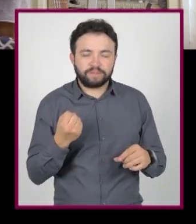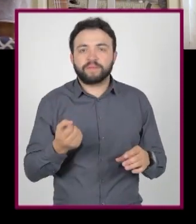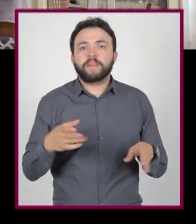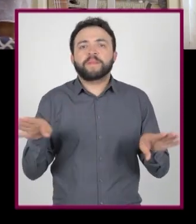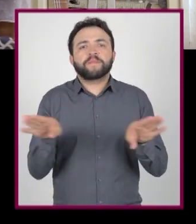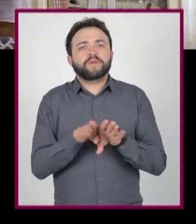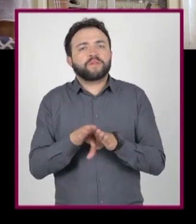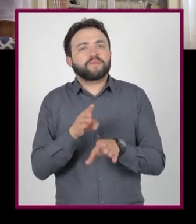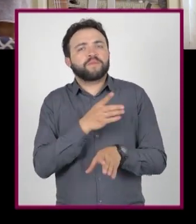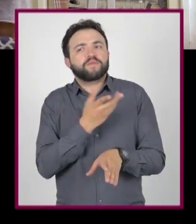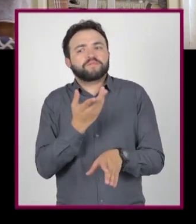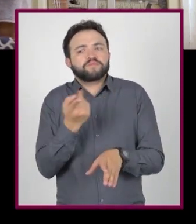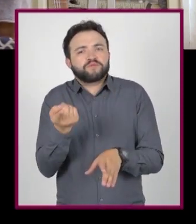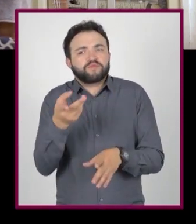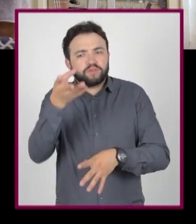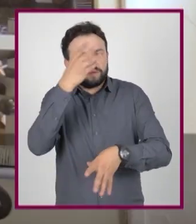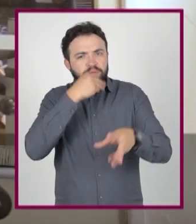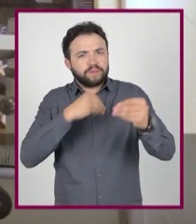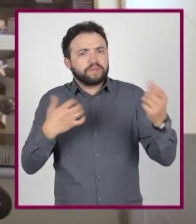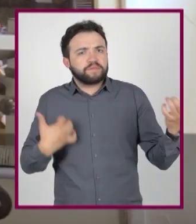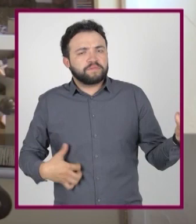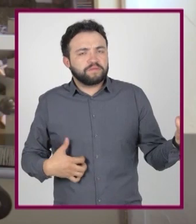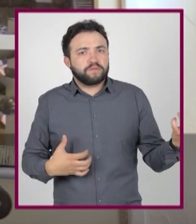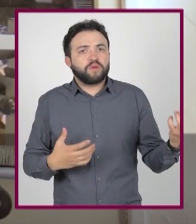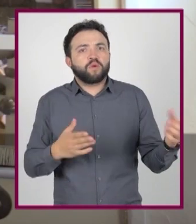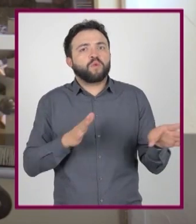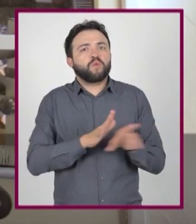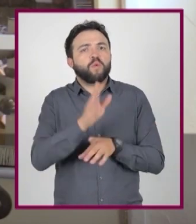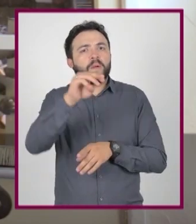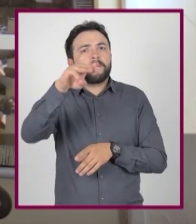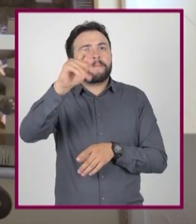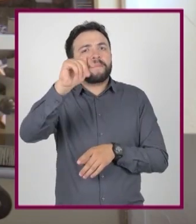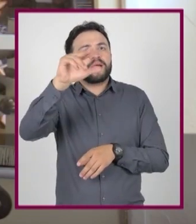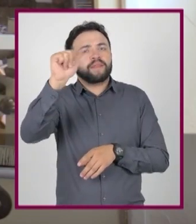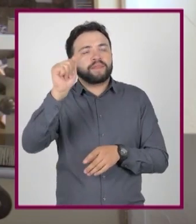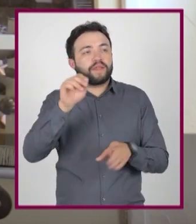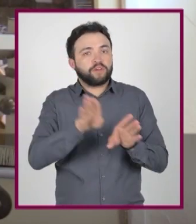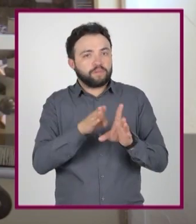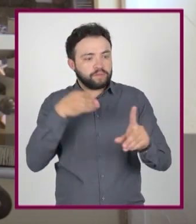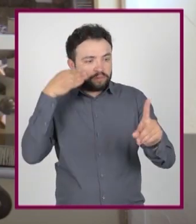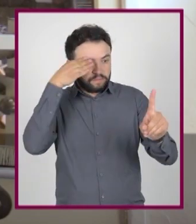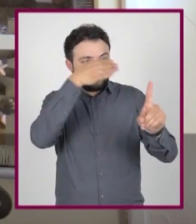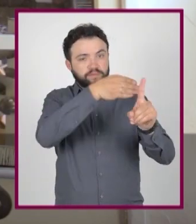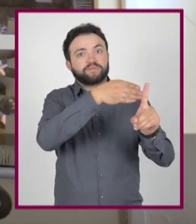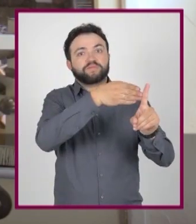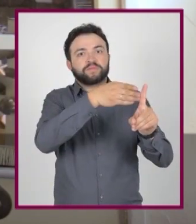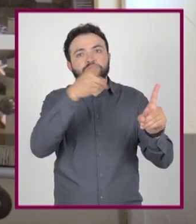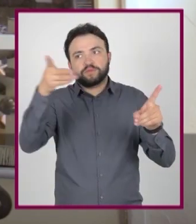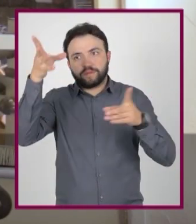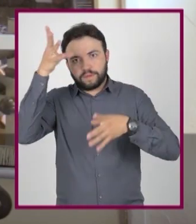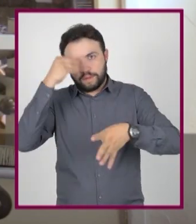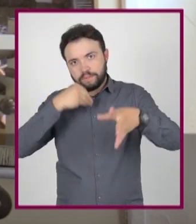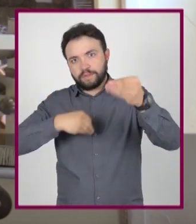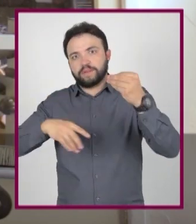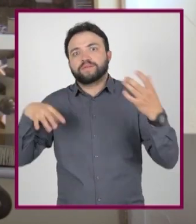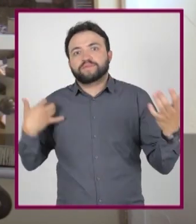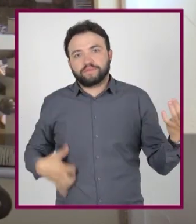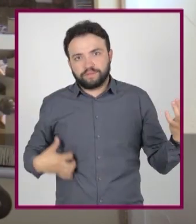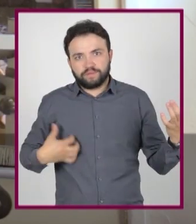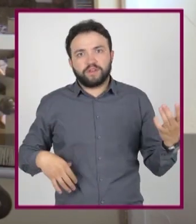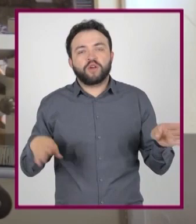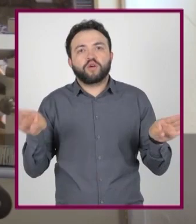aplicas este conocimiento a aprender la guitarra? Pues la meta sería aprender a tocar la guitarra con concentración y